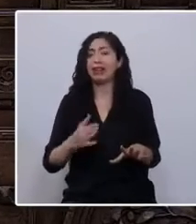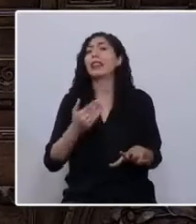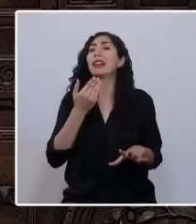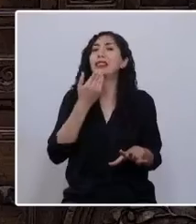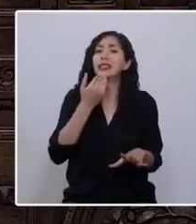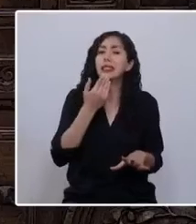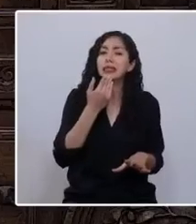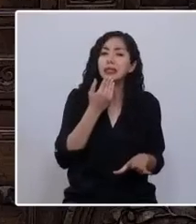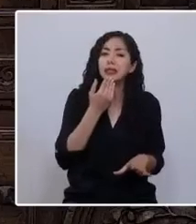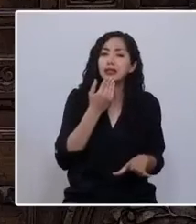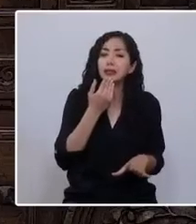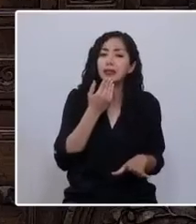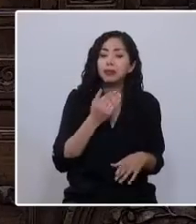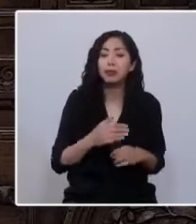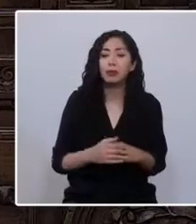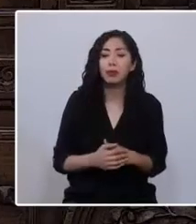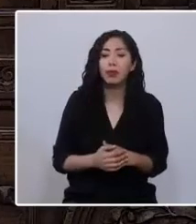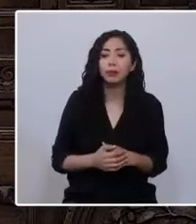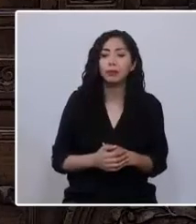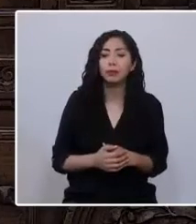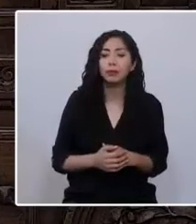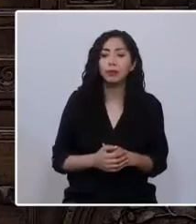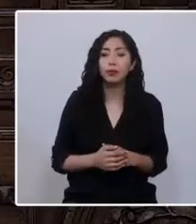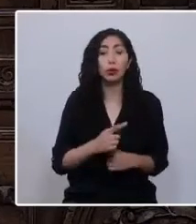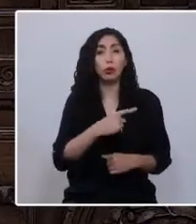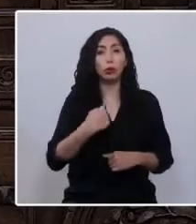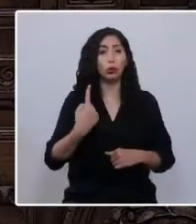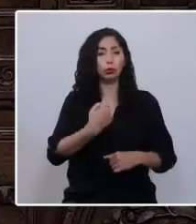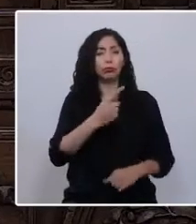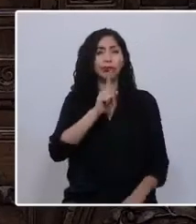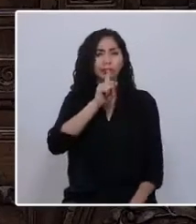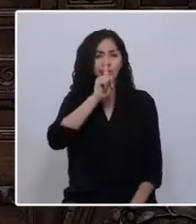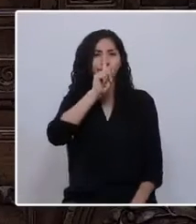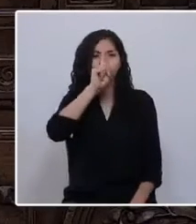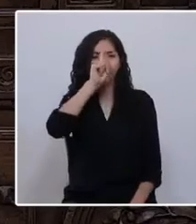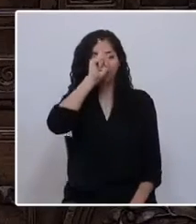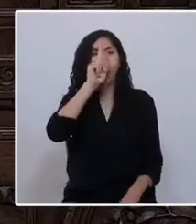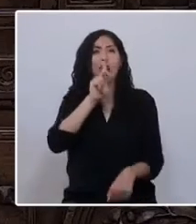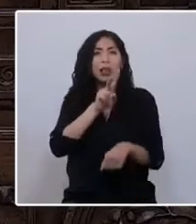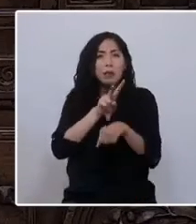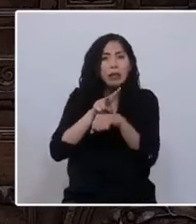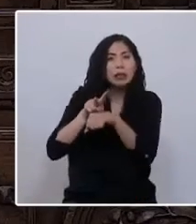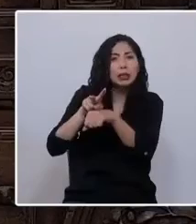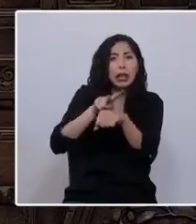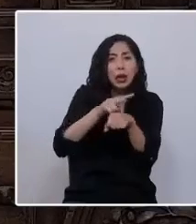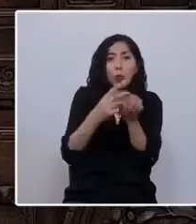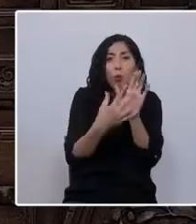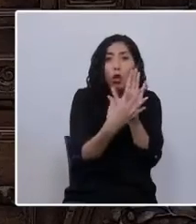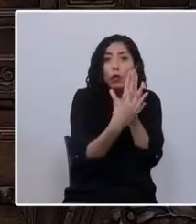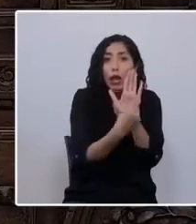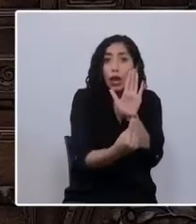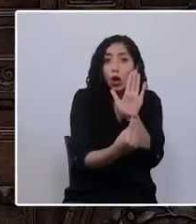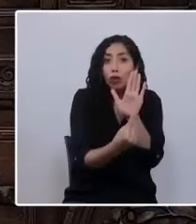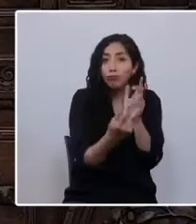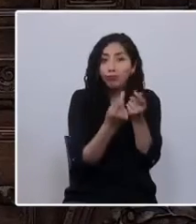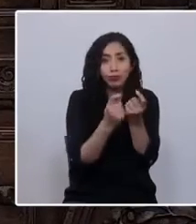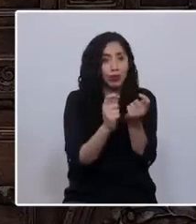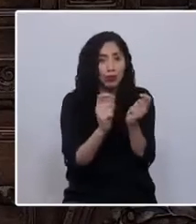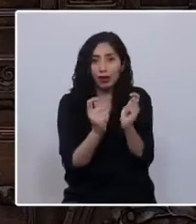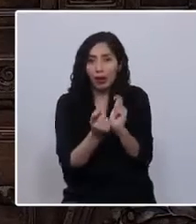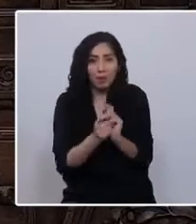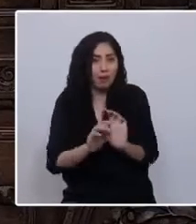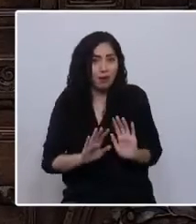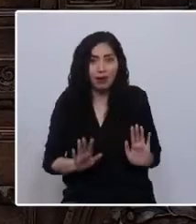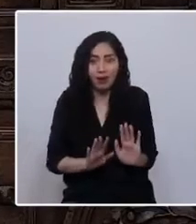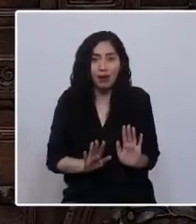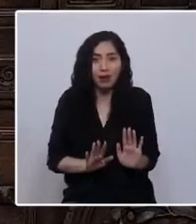cediendo a la autocomplacencia. Nos fuimos acostumbrando a administrar un modelo que pudimos maquillar, pero no cambiar. Y nos